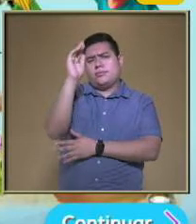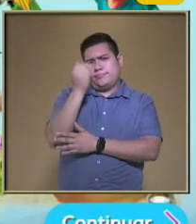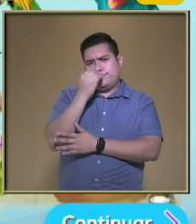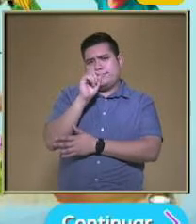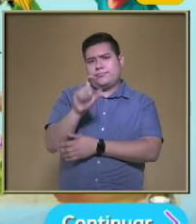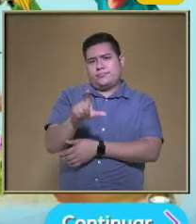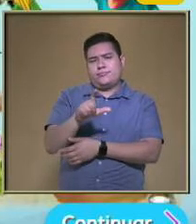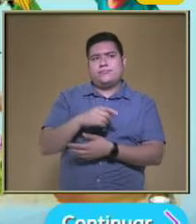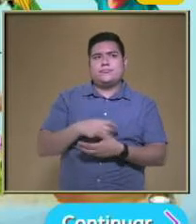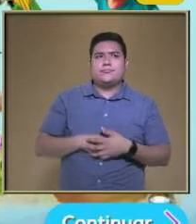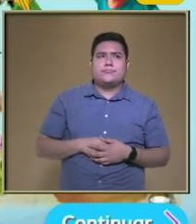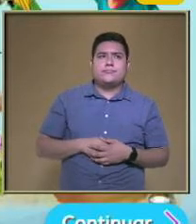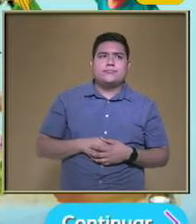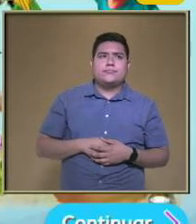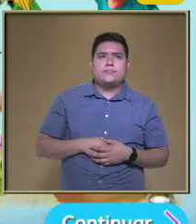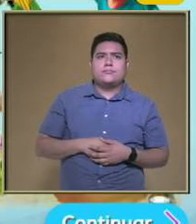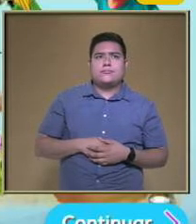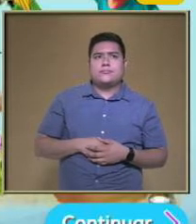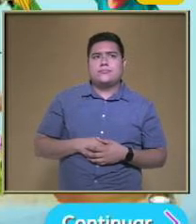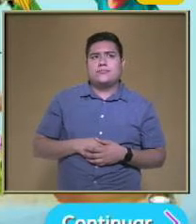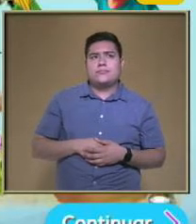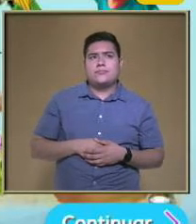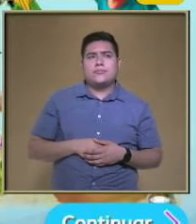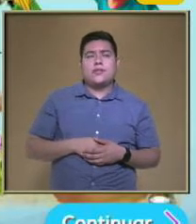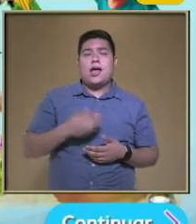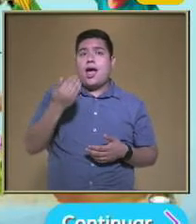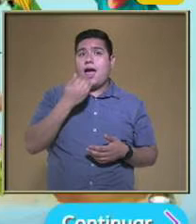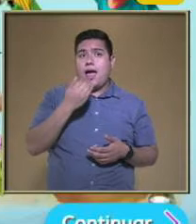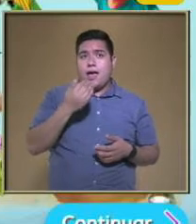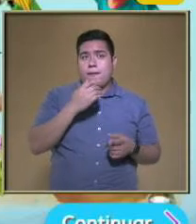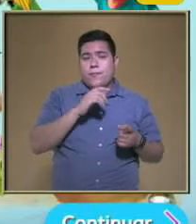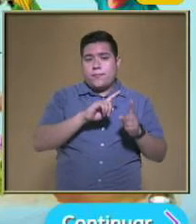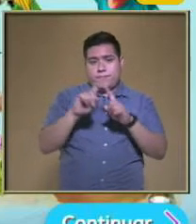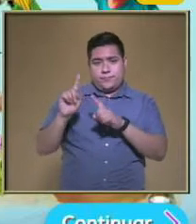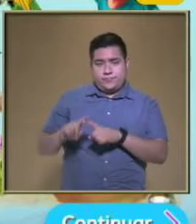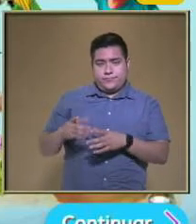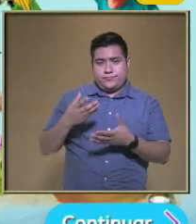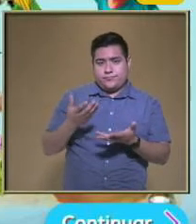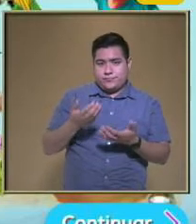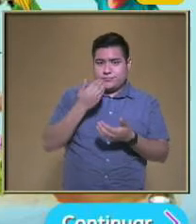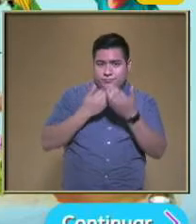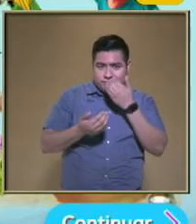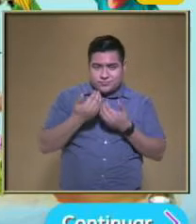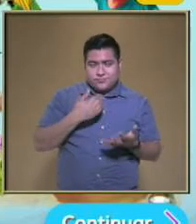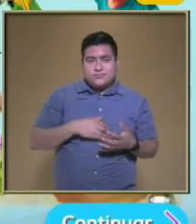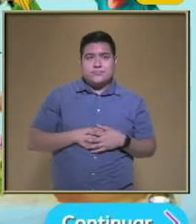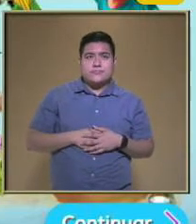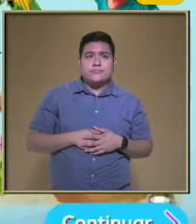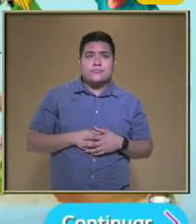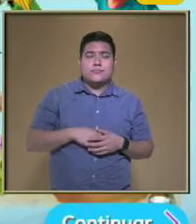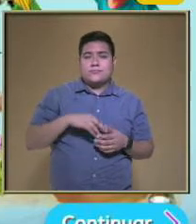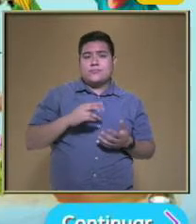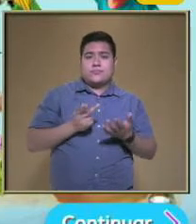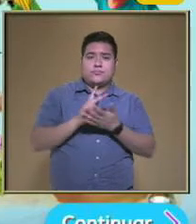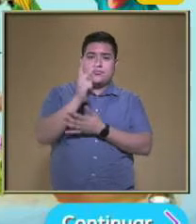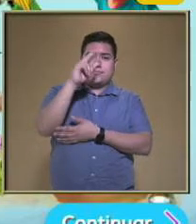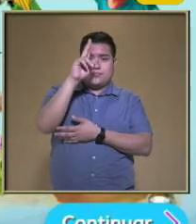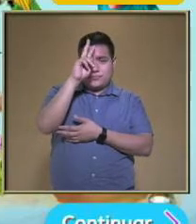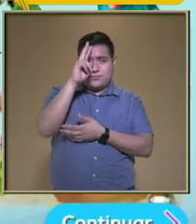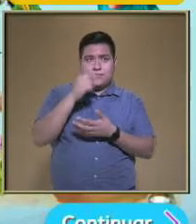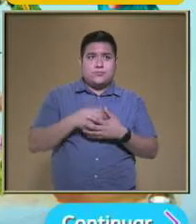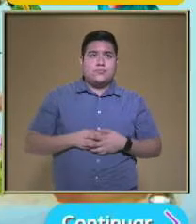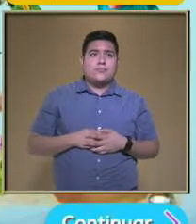omnívoro Lo que quiere decir Que se alimenta De muchas cosas ¿Verdad? De plantas De insectos Etcétera Es un consumidor